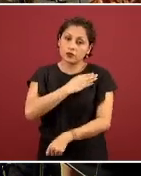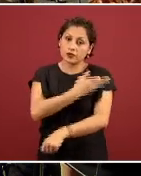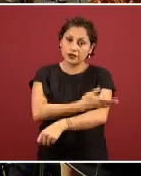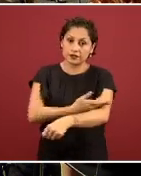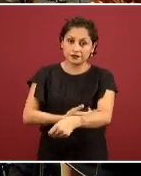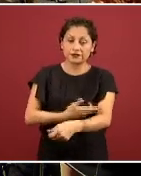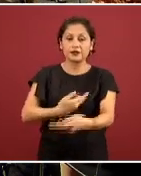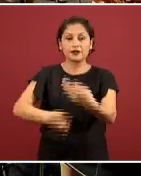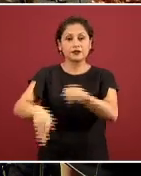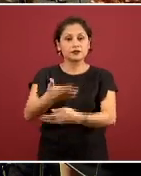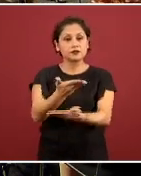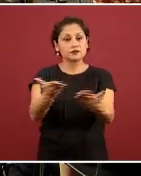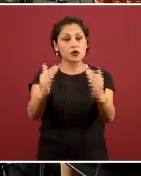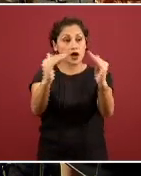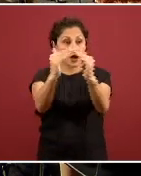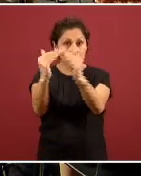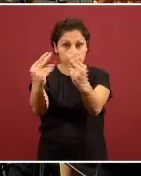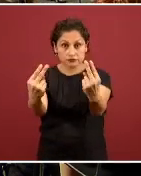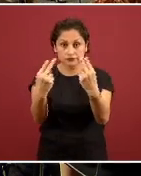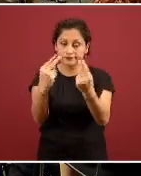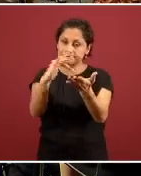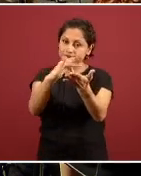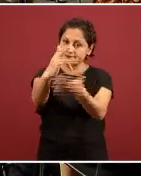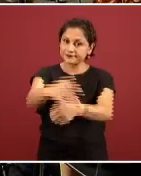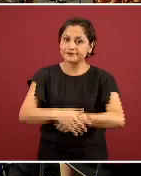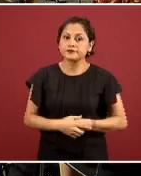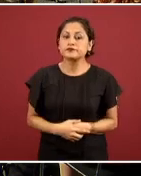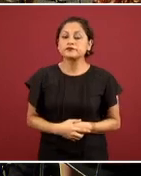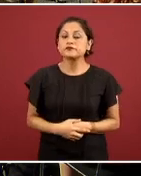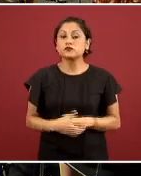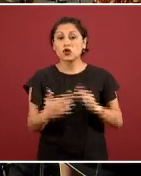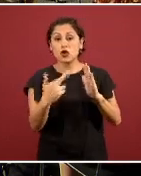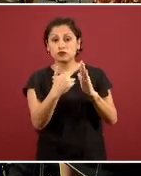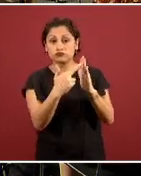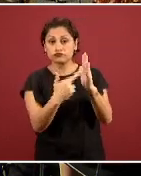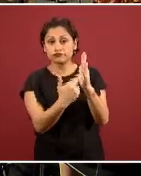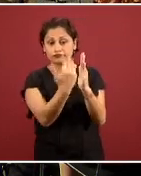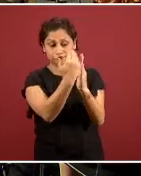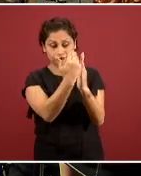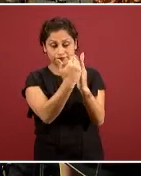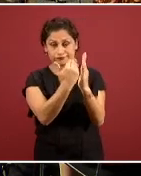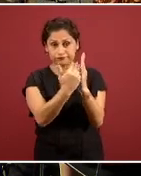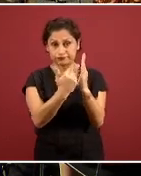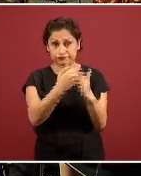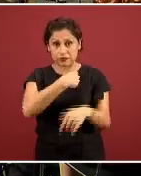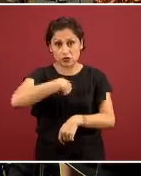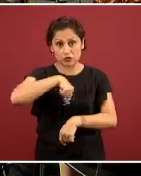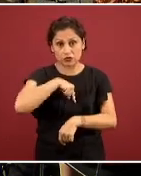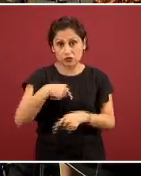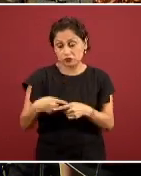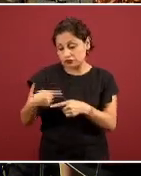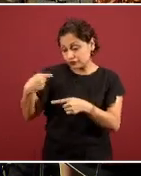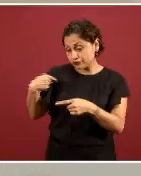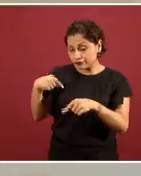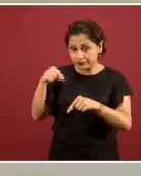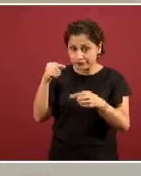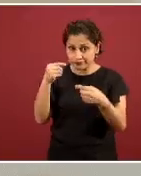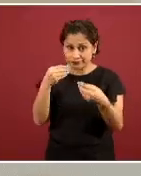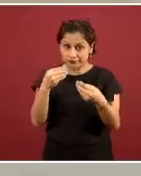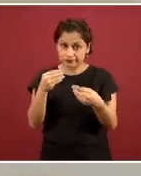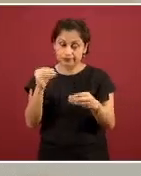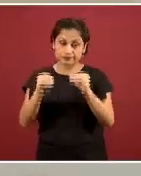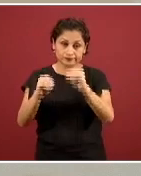todos en casa también. Estos lineamientos y protocolos en los que hemos trabajado en